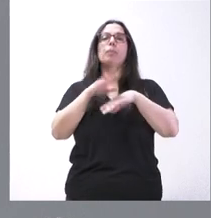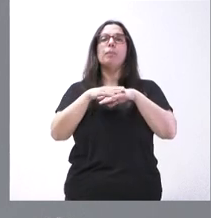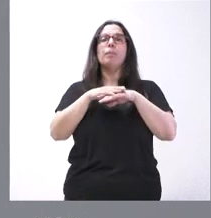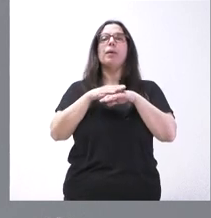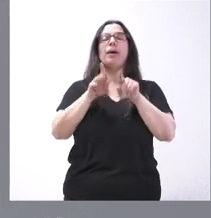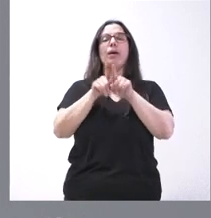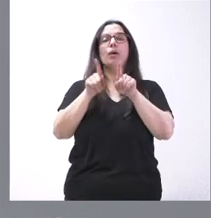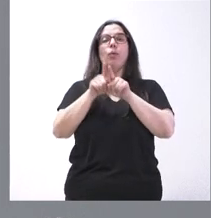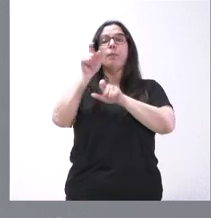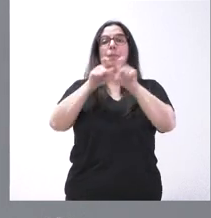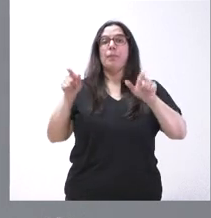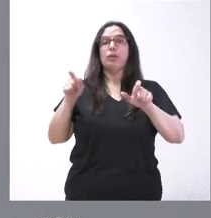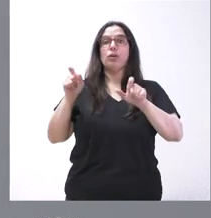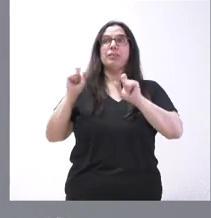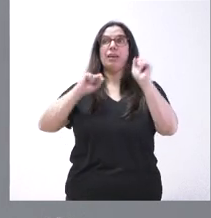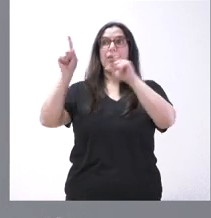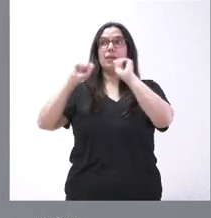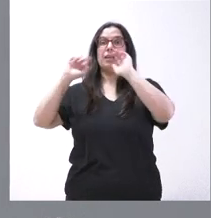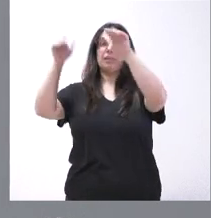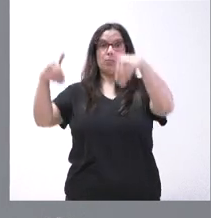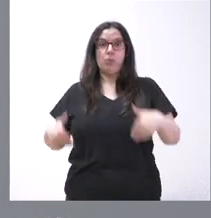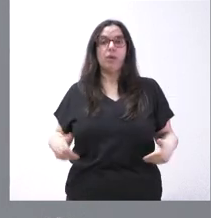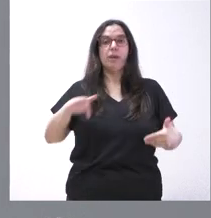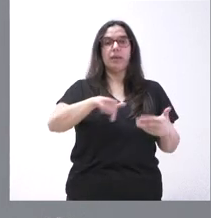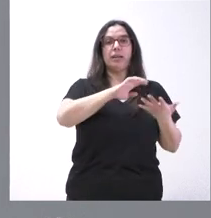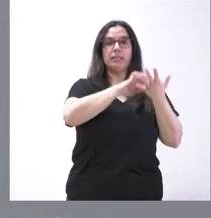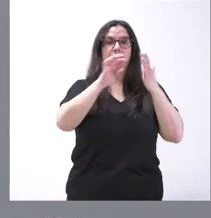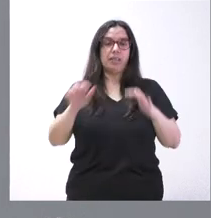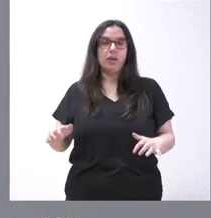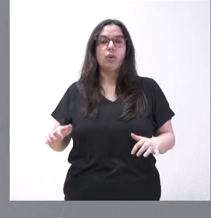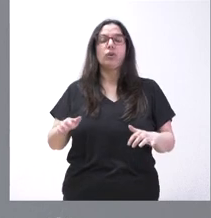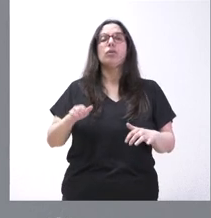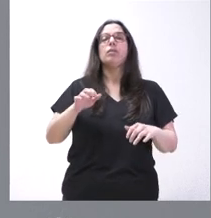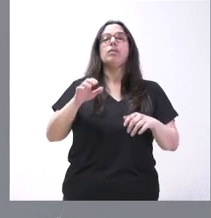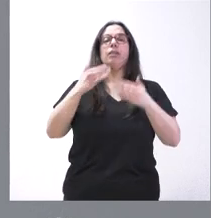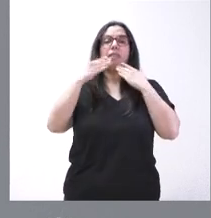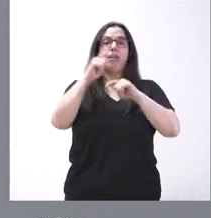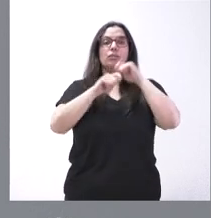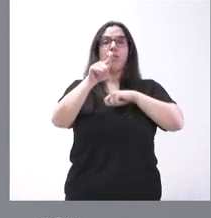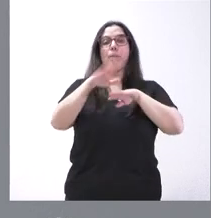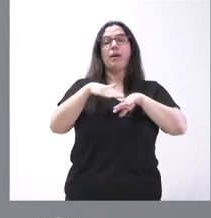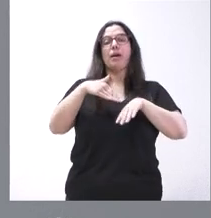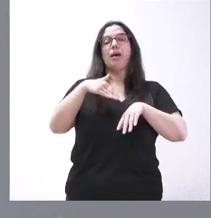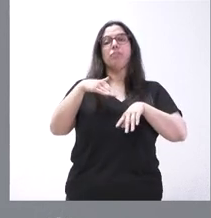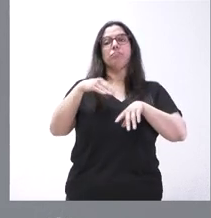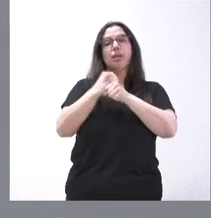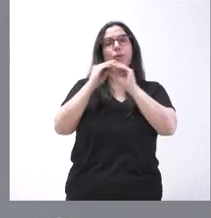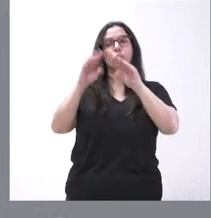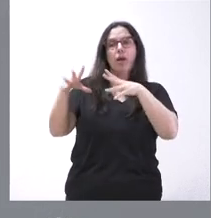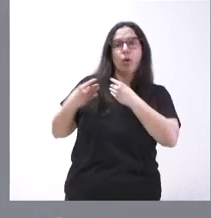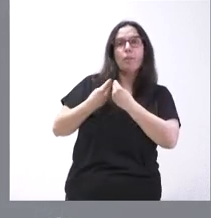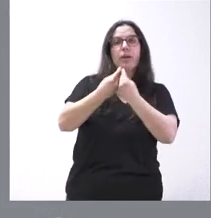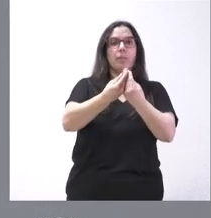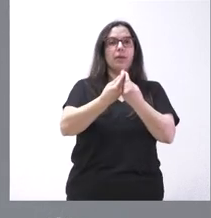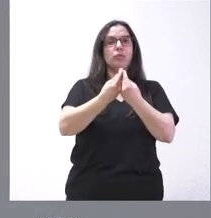retornados a Castilla y León a través de la Asociación de Emigrantes Retornados a Ercil para potenciar sus tareas de acompañamiento a los